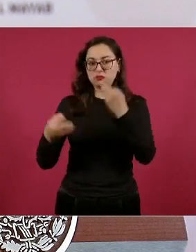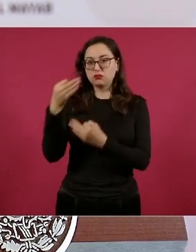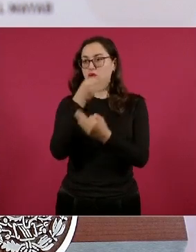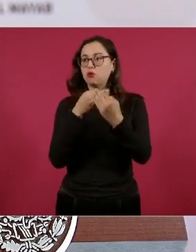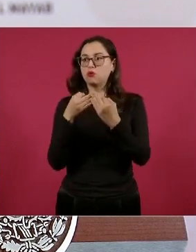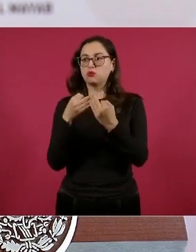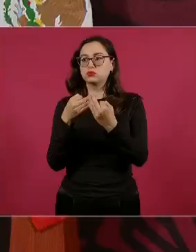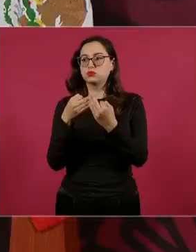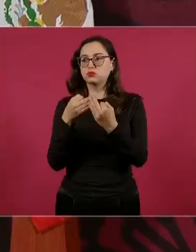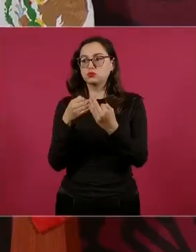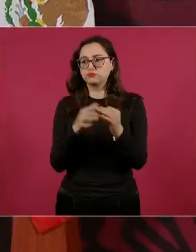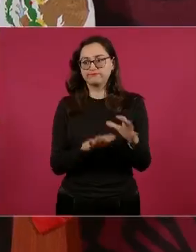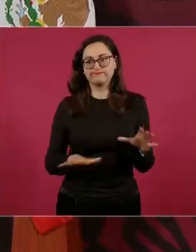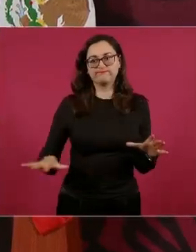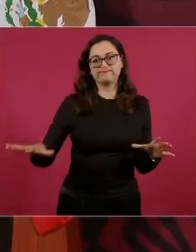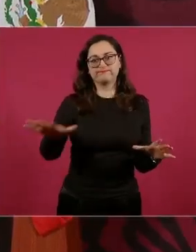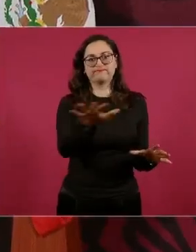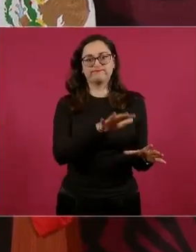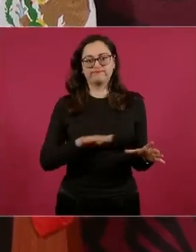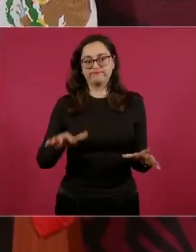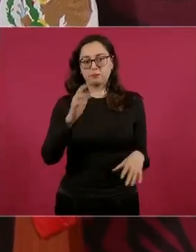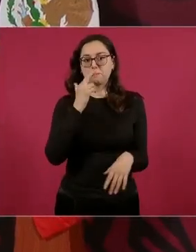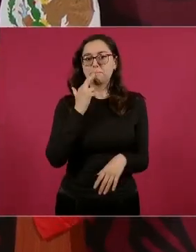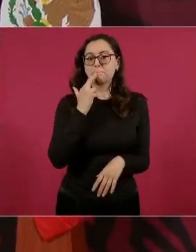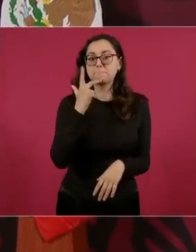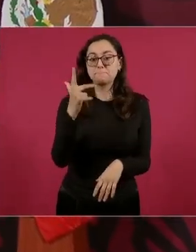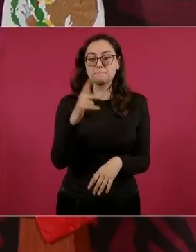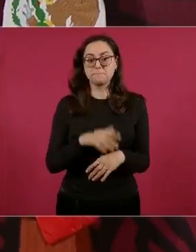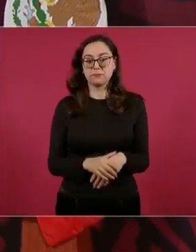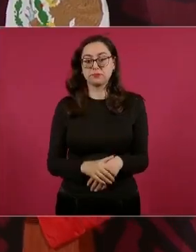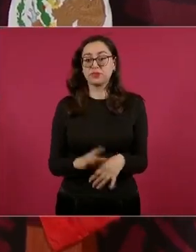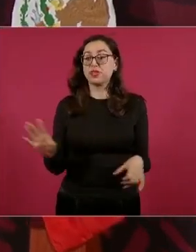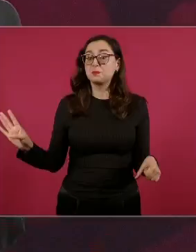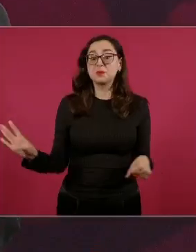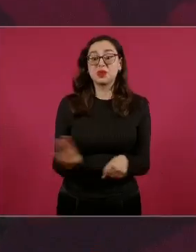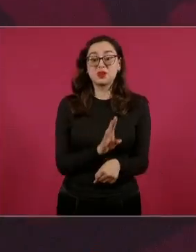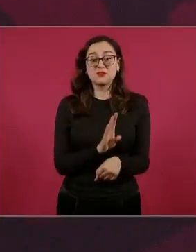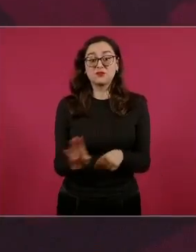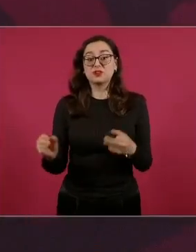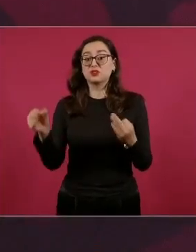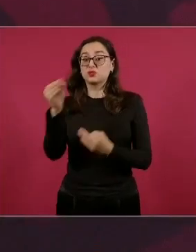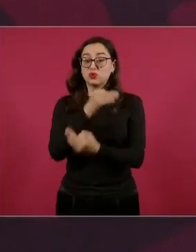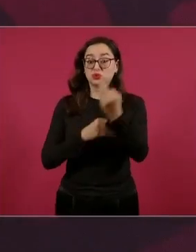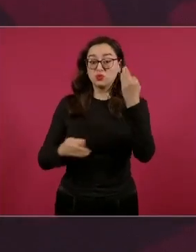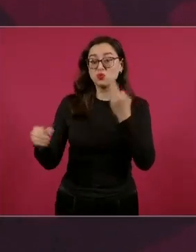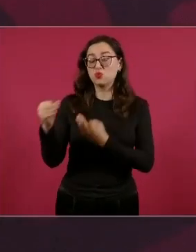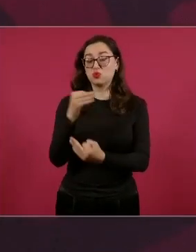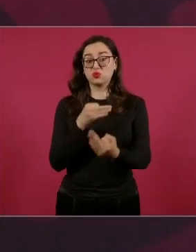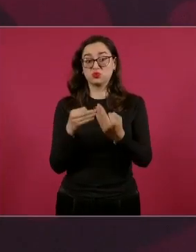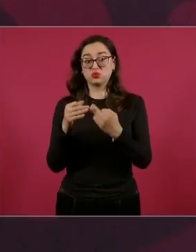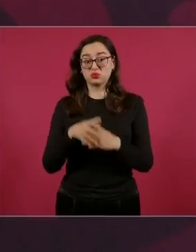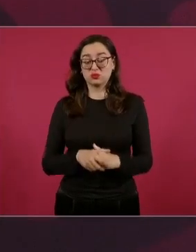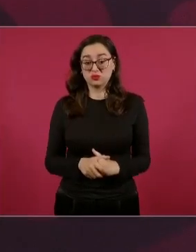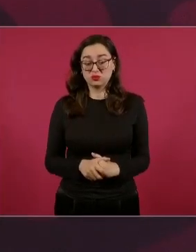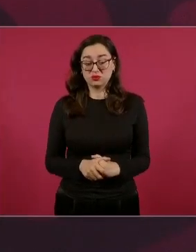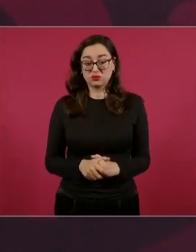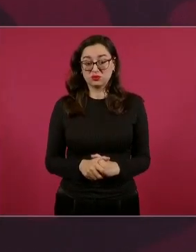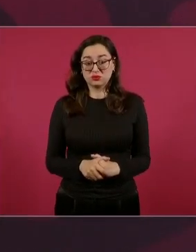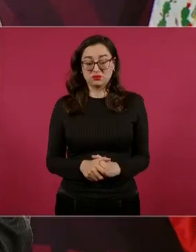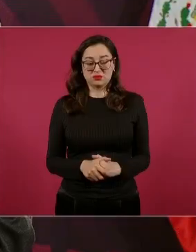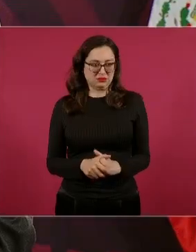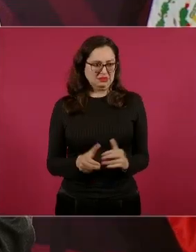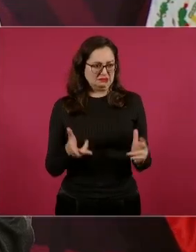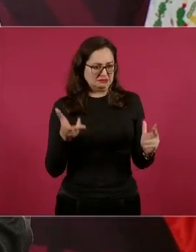Y además nos conviene a todos, duele mucho cuando asesinan a una persona,